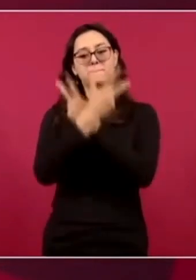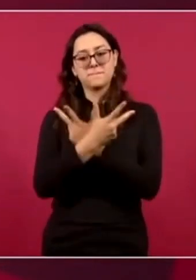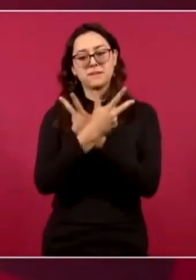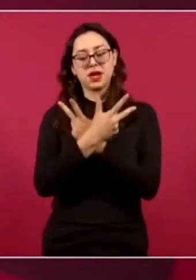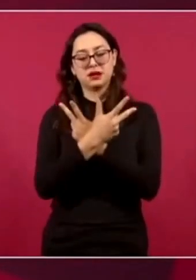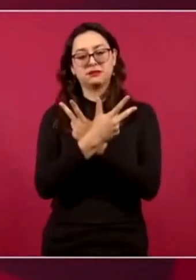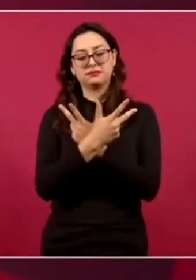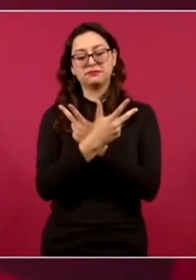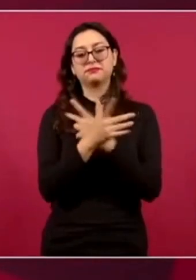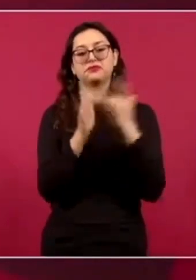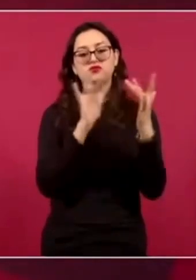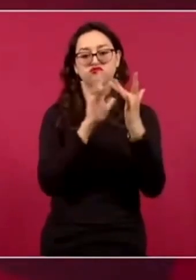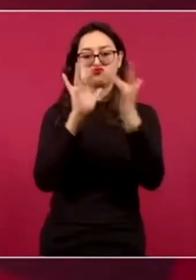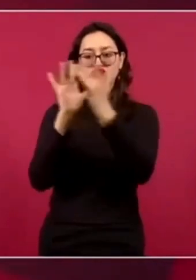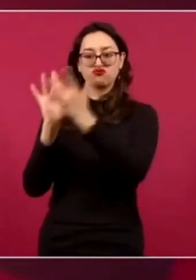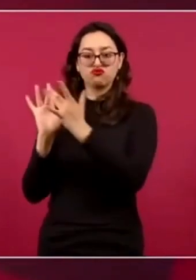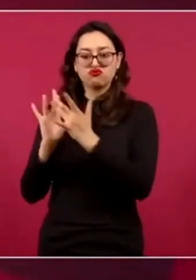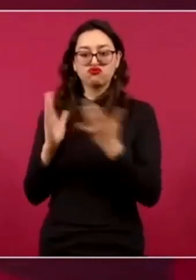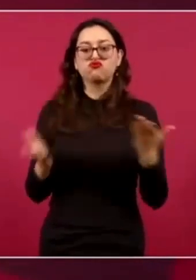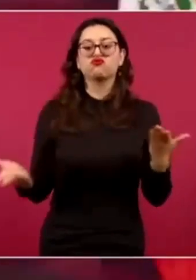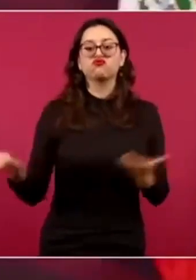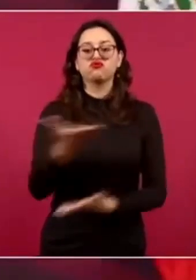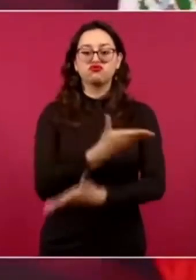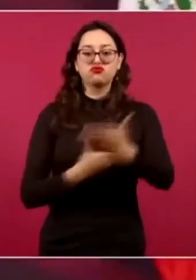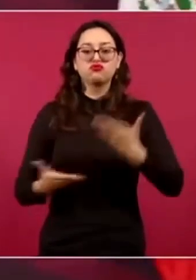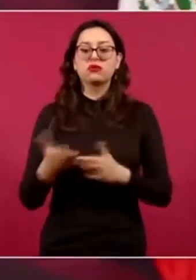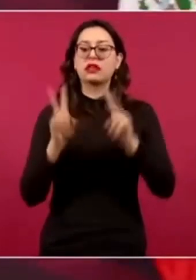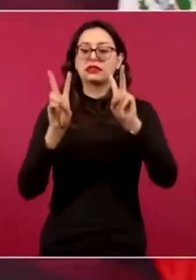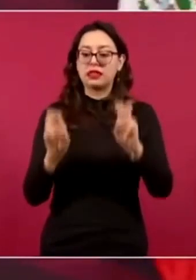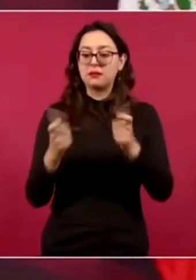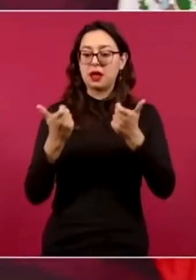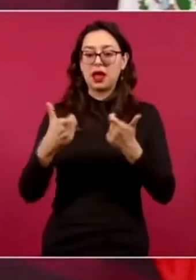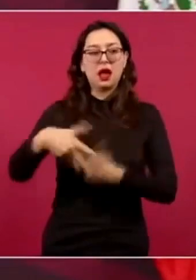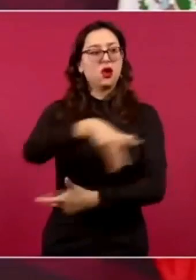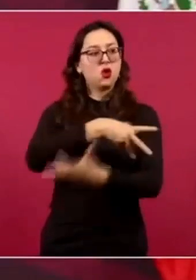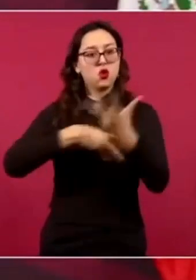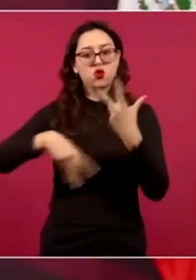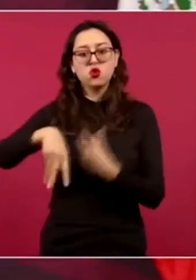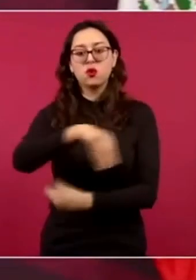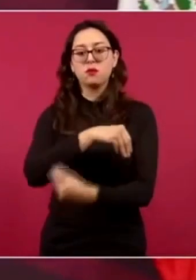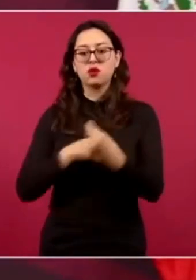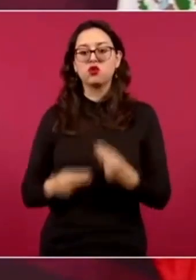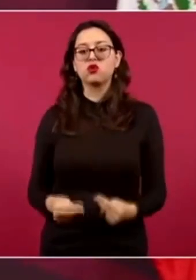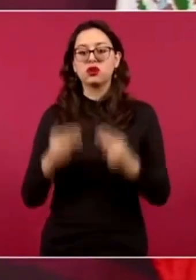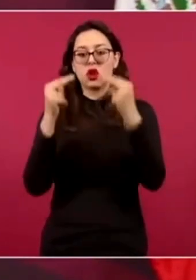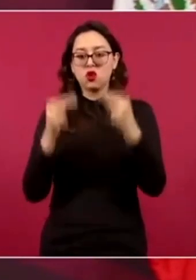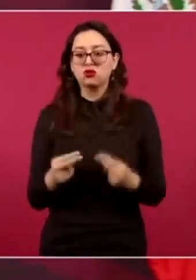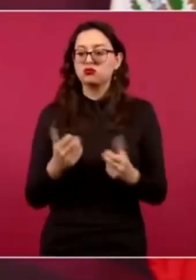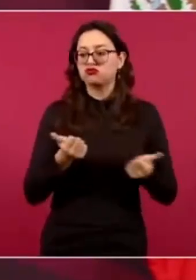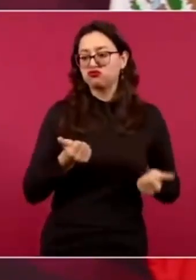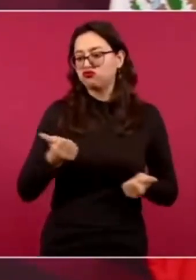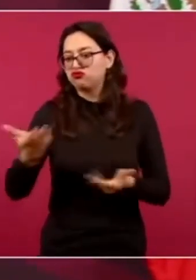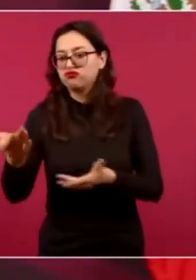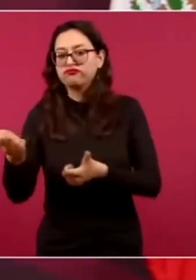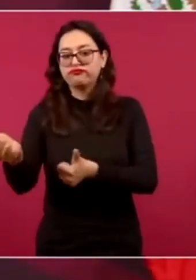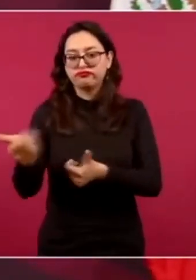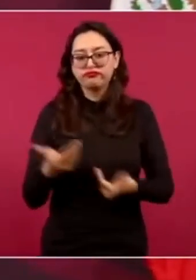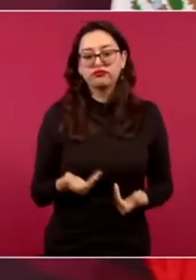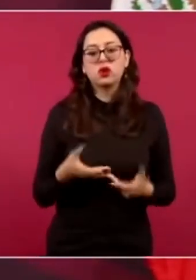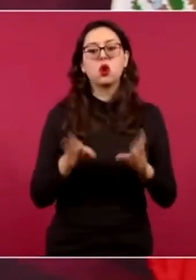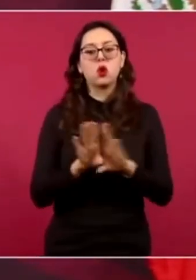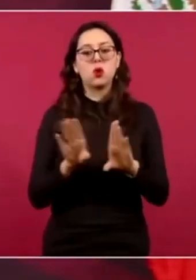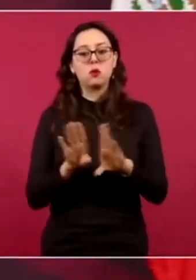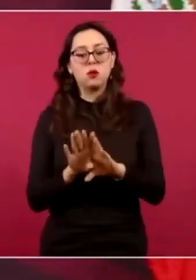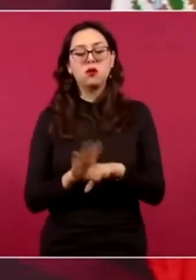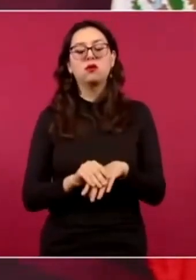para intercambio económico comercial importación exportaciones de